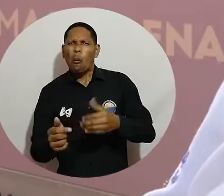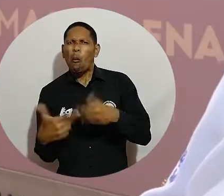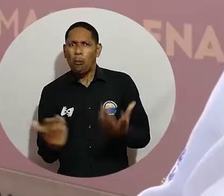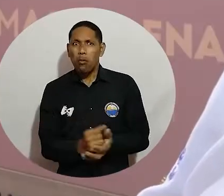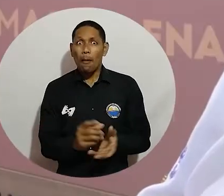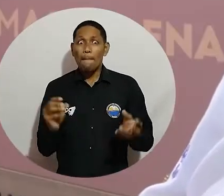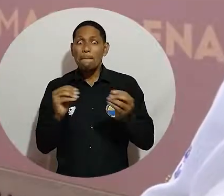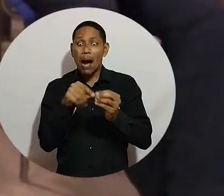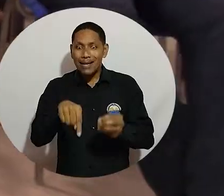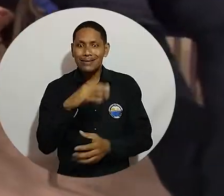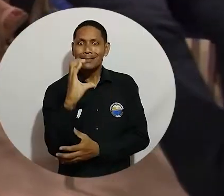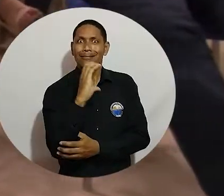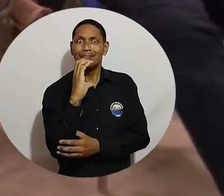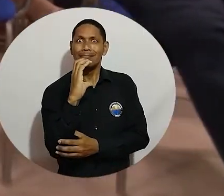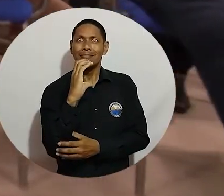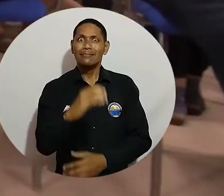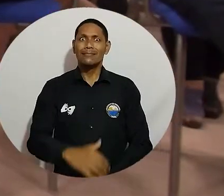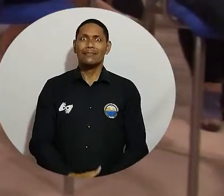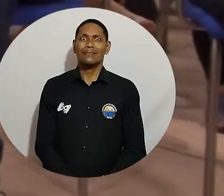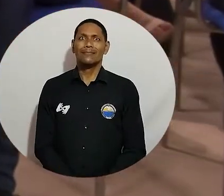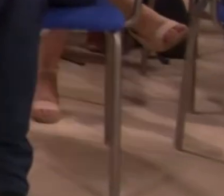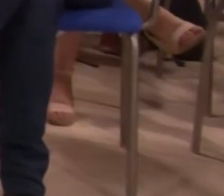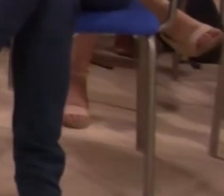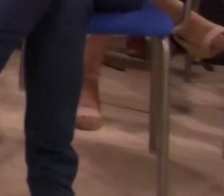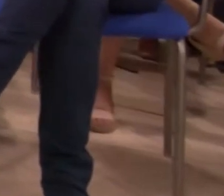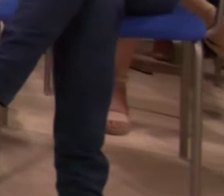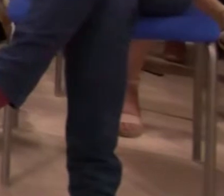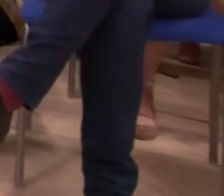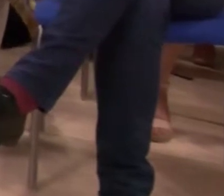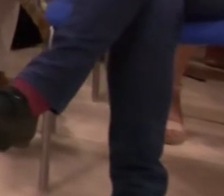la situación de Latinoamérica y en particularmente de Colombia.